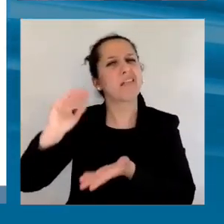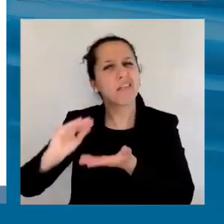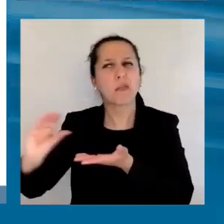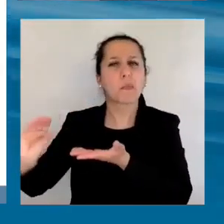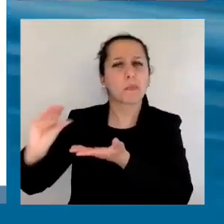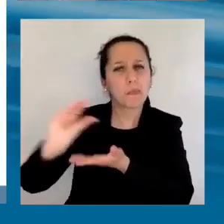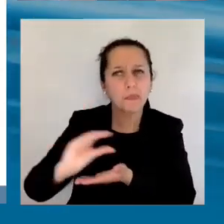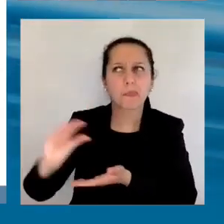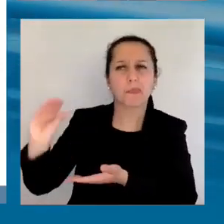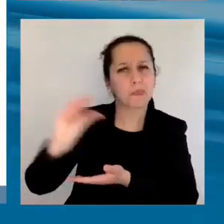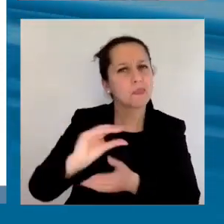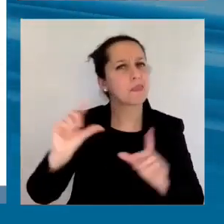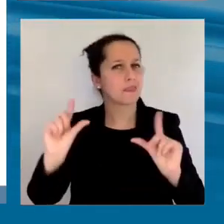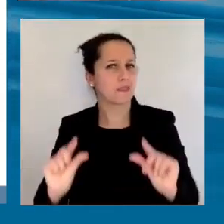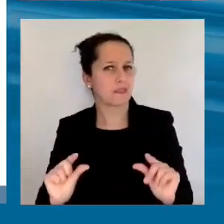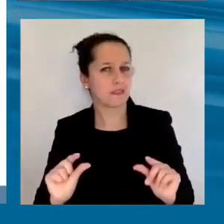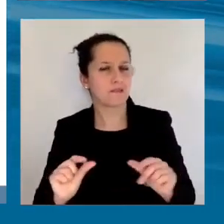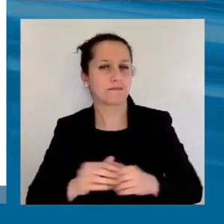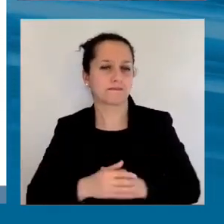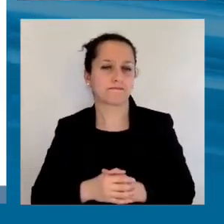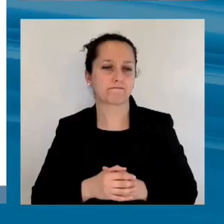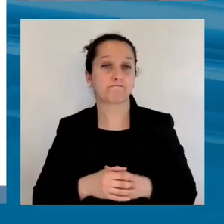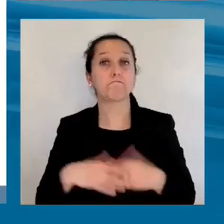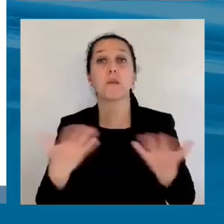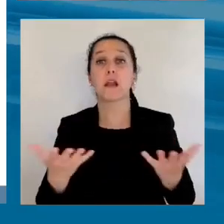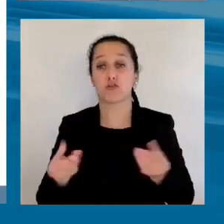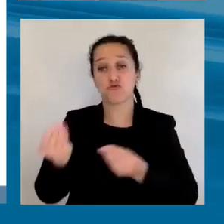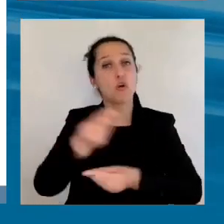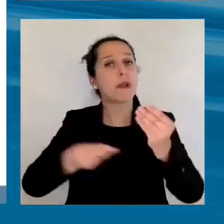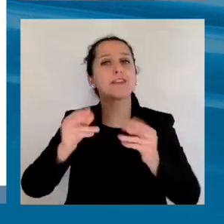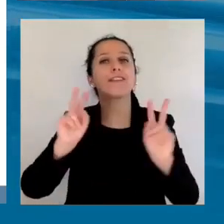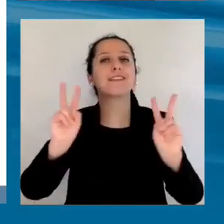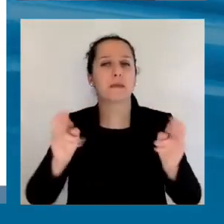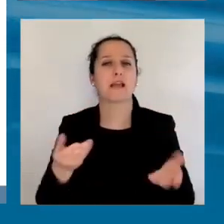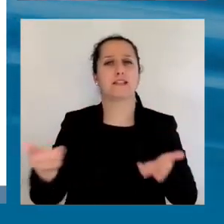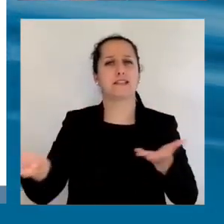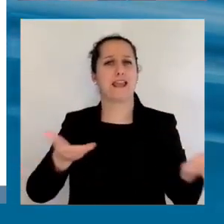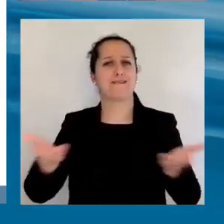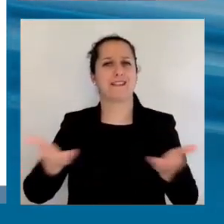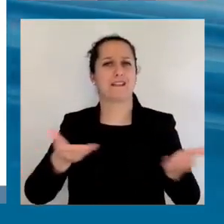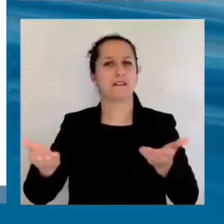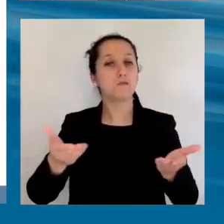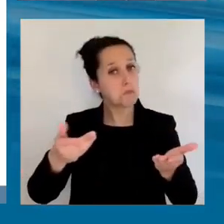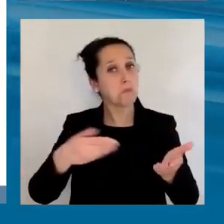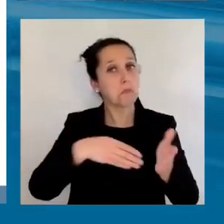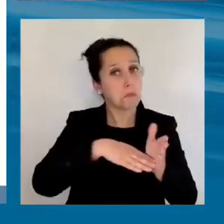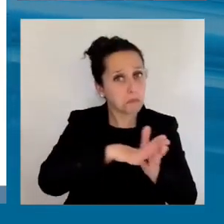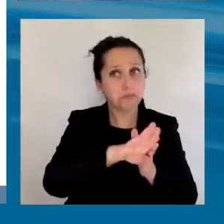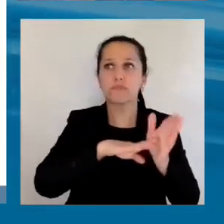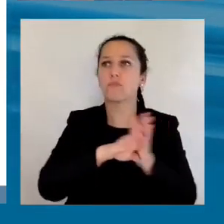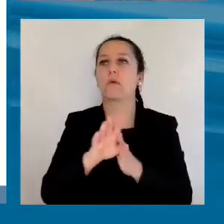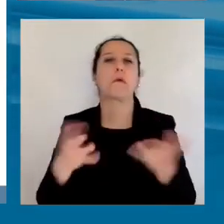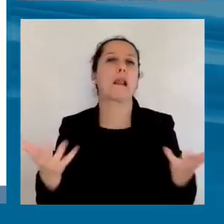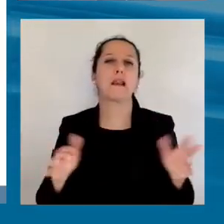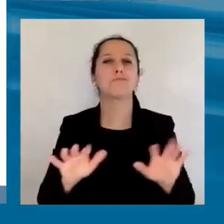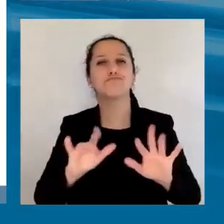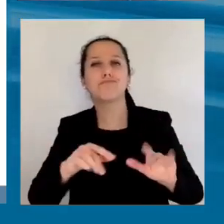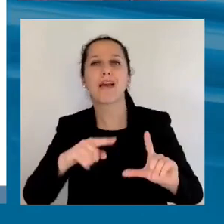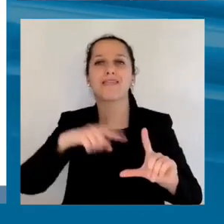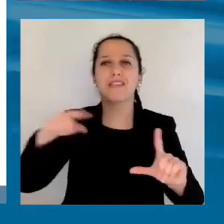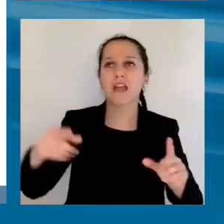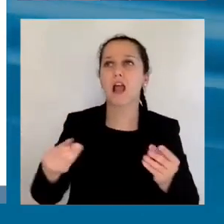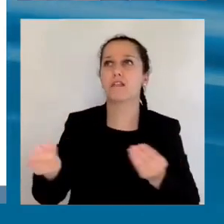flujos de comercio de servicios, eso sí, que están creciendo muy aceleradamente por la revolución digital, por todas las empresas